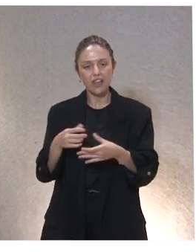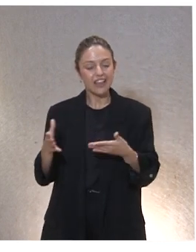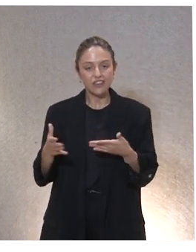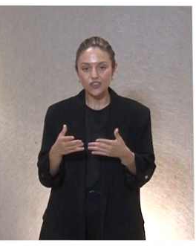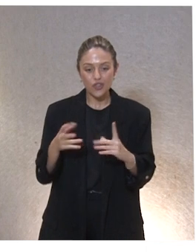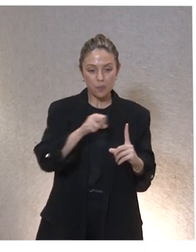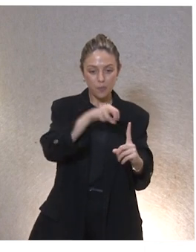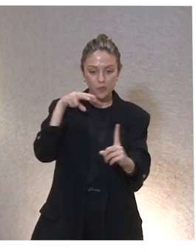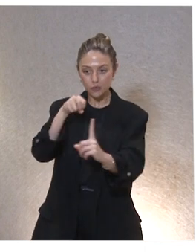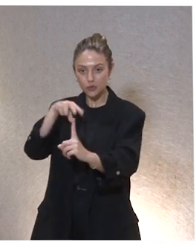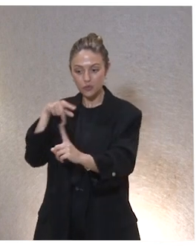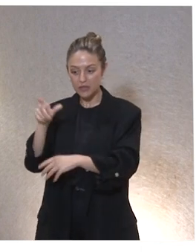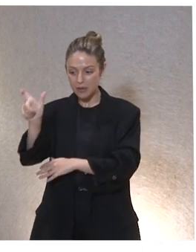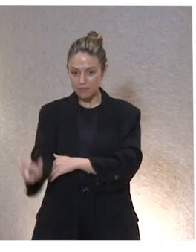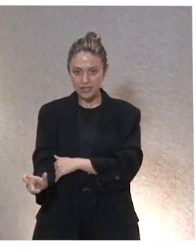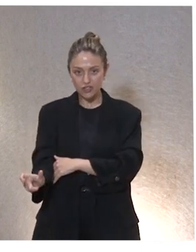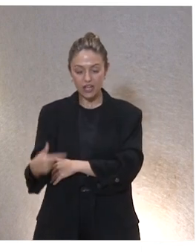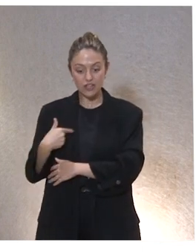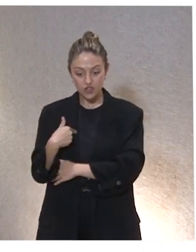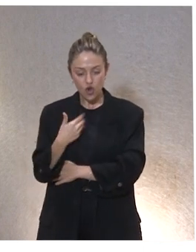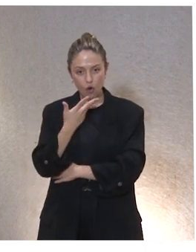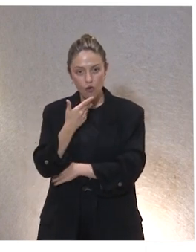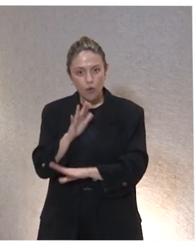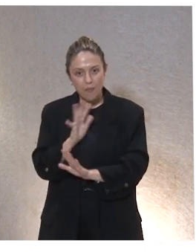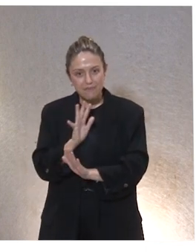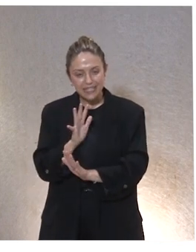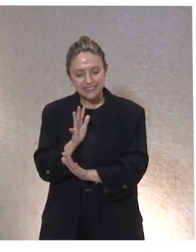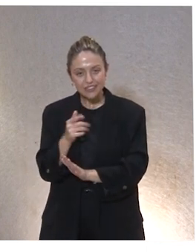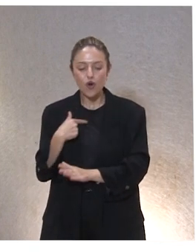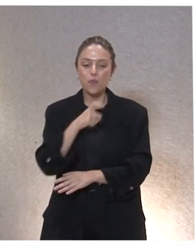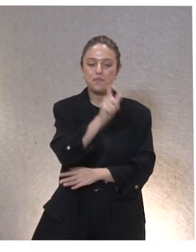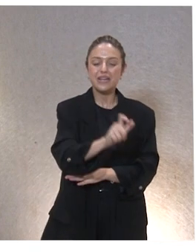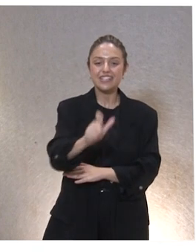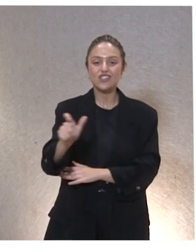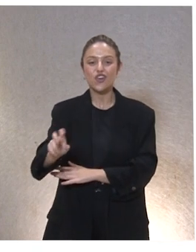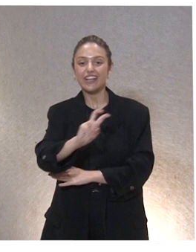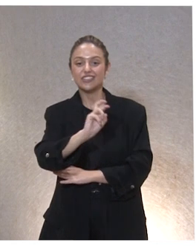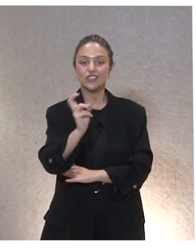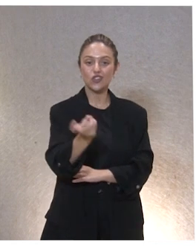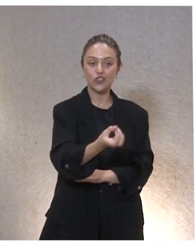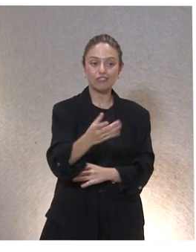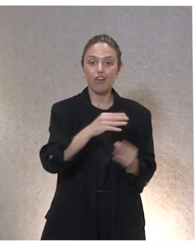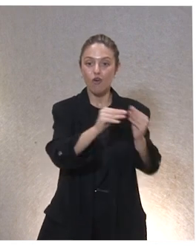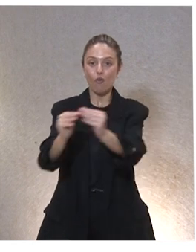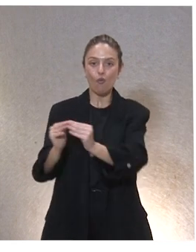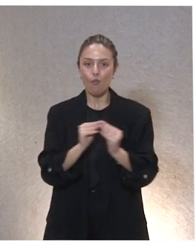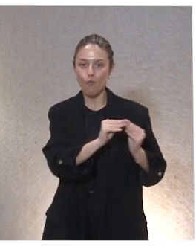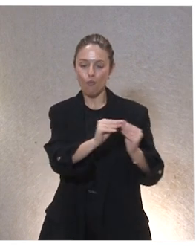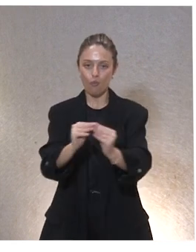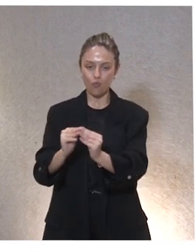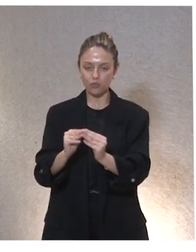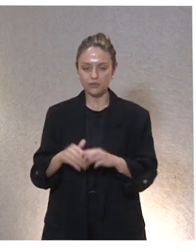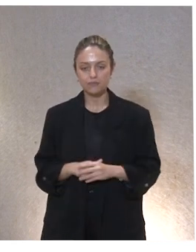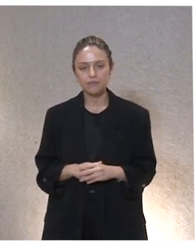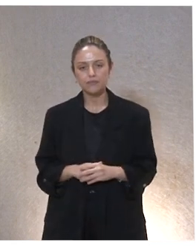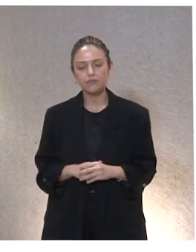dimensión de lo que es la persona no solo lo que yo conozco sino lo que pueden aportar todas las personas que están alrededor y